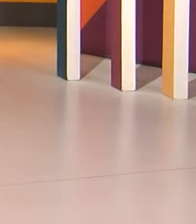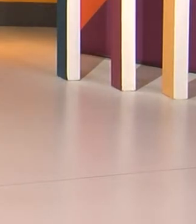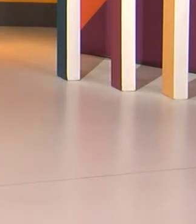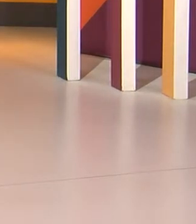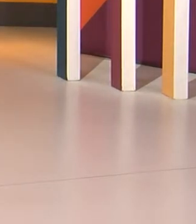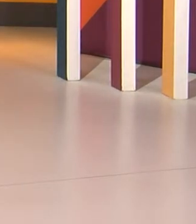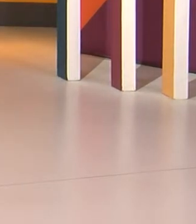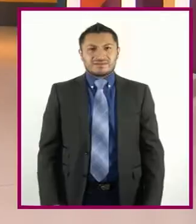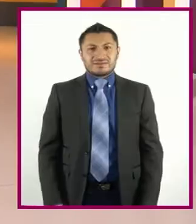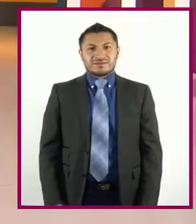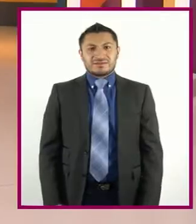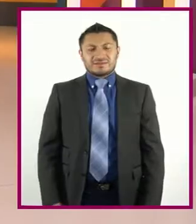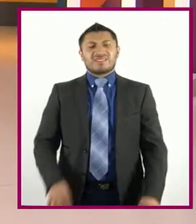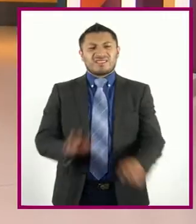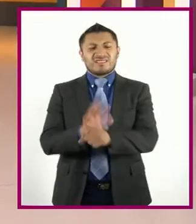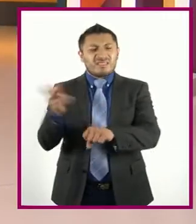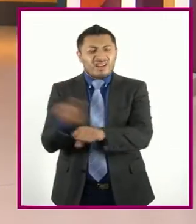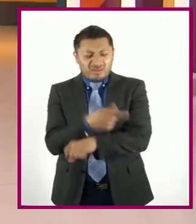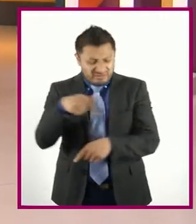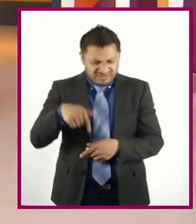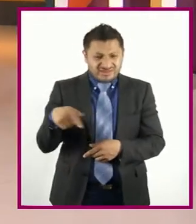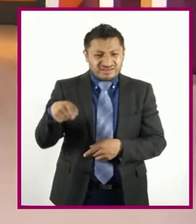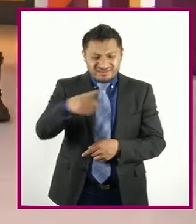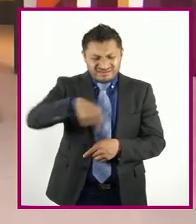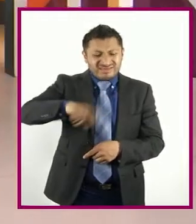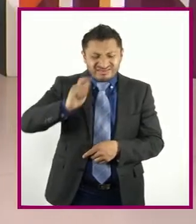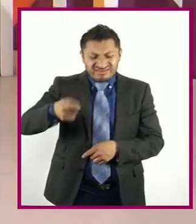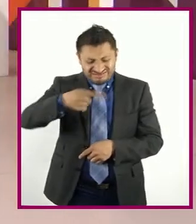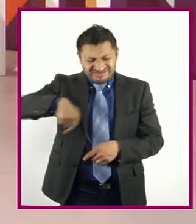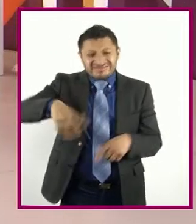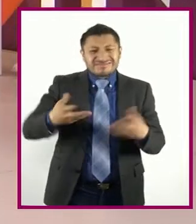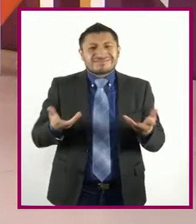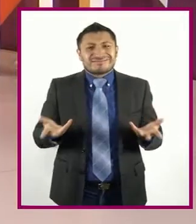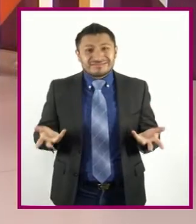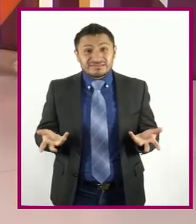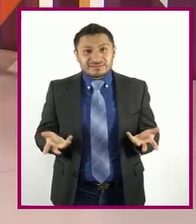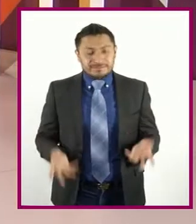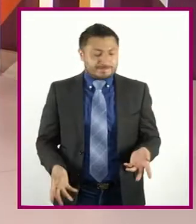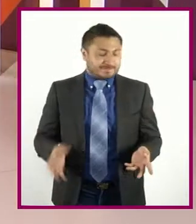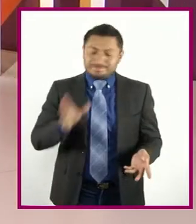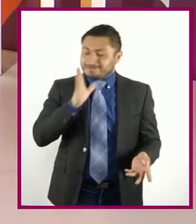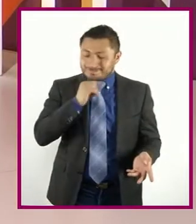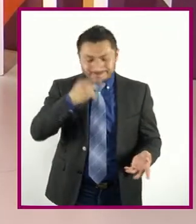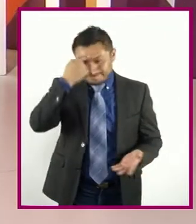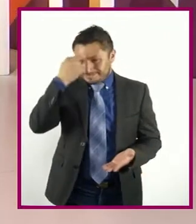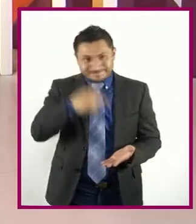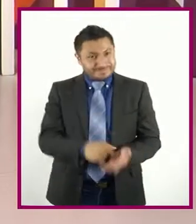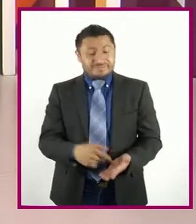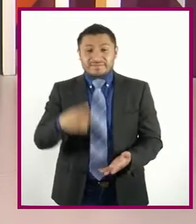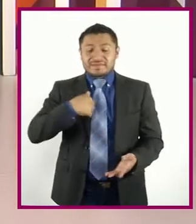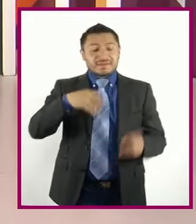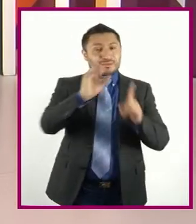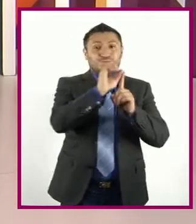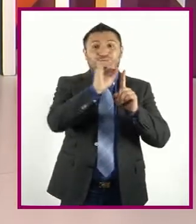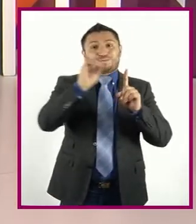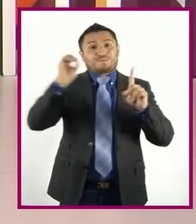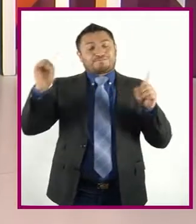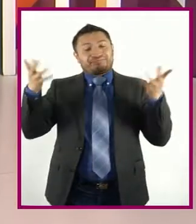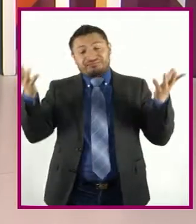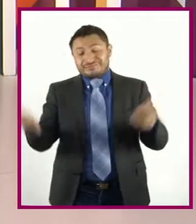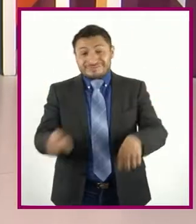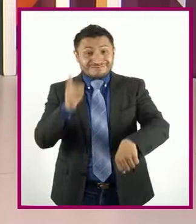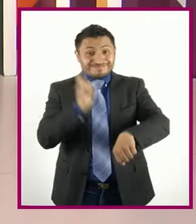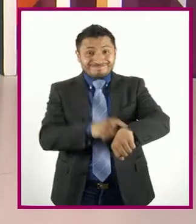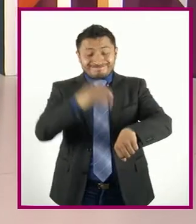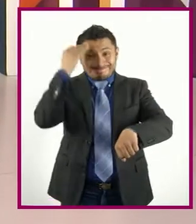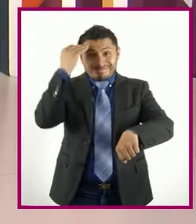¿P qué pasó aquí? ¿Qén hizo tanto desastre? No puede ser Tengo que empezar a organizar Y el tiempo